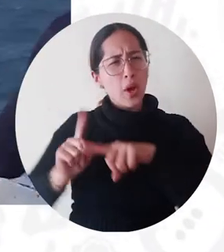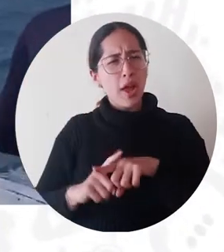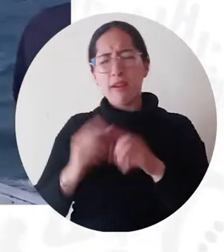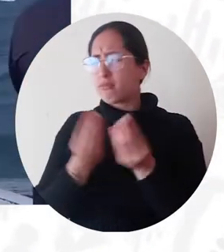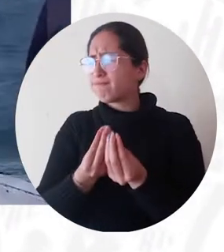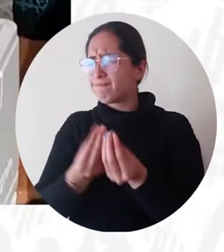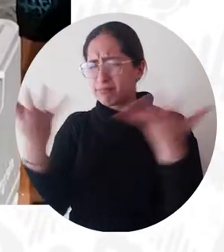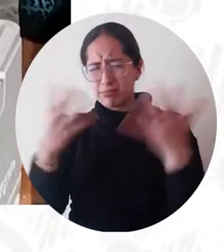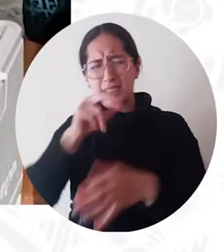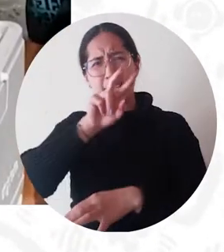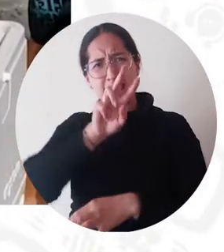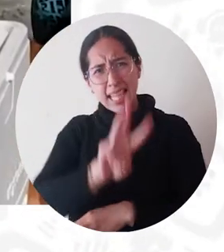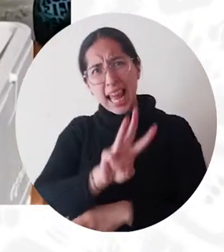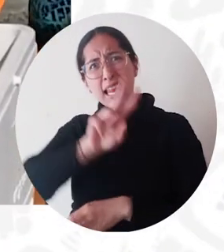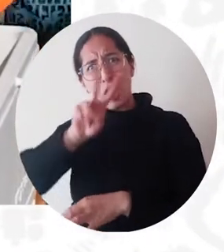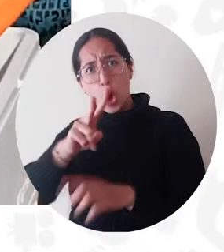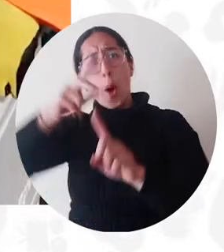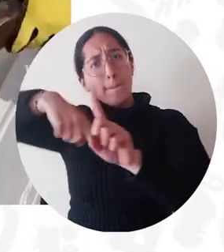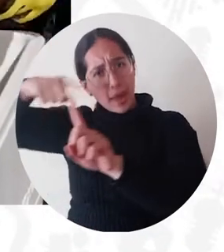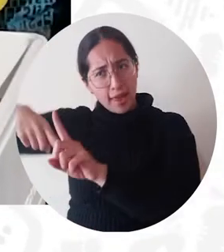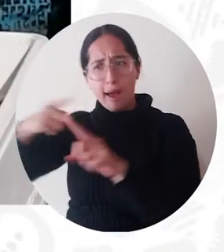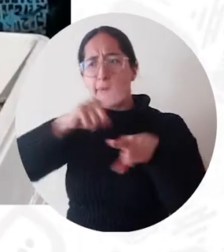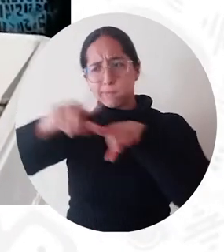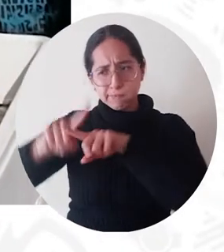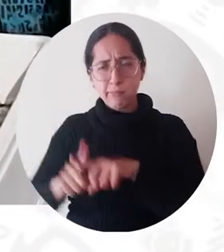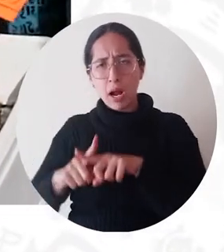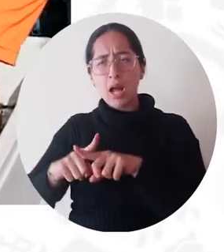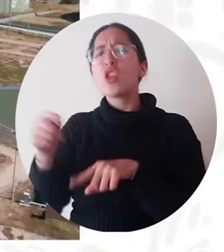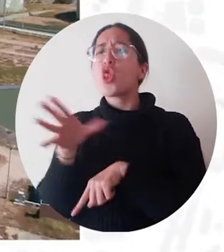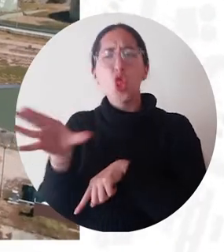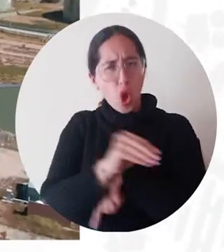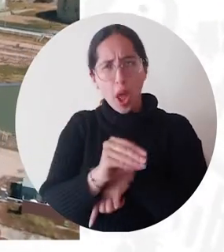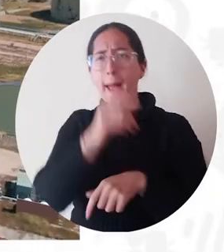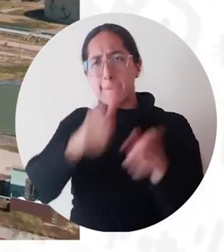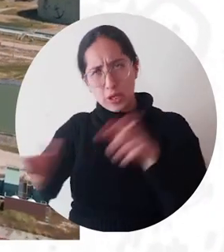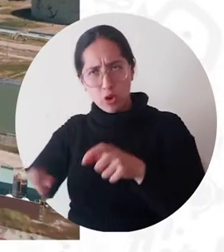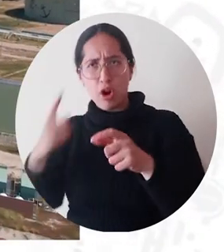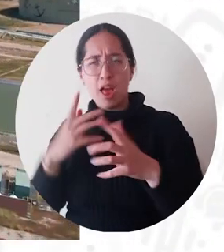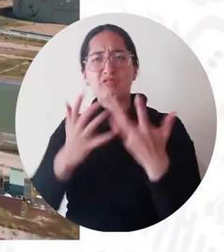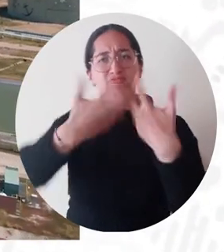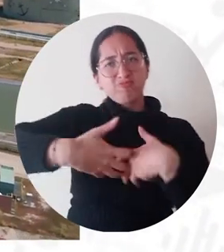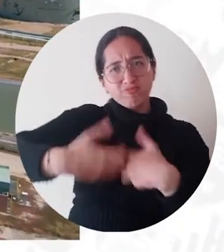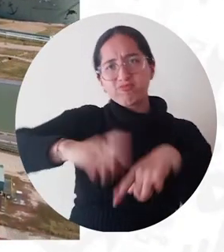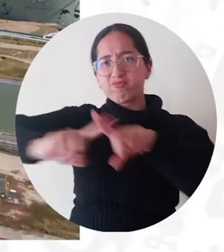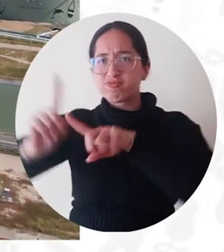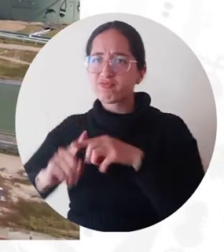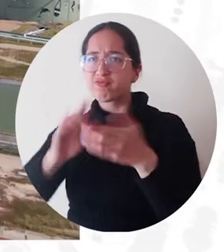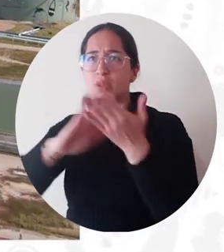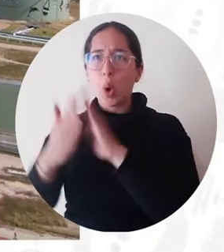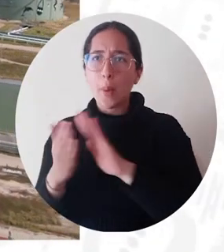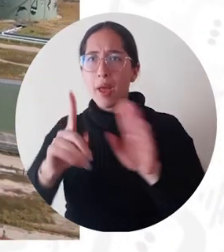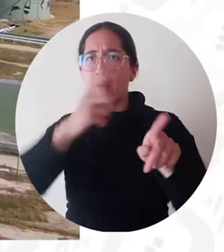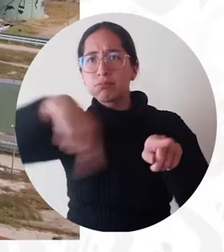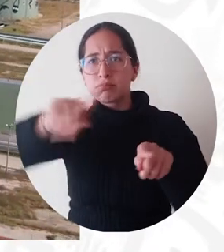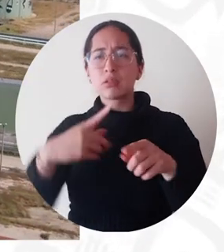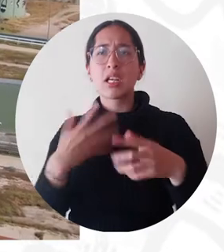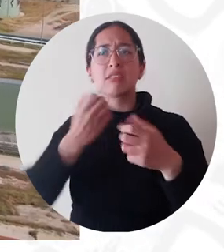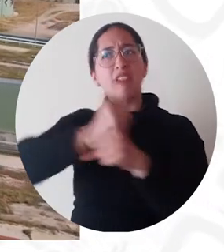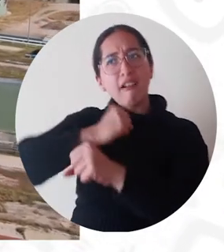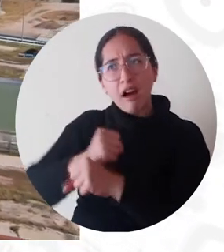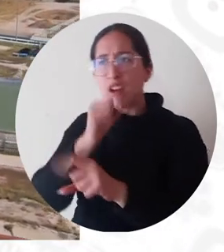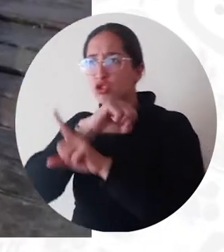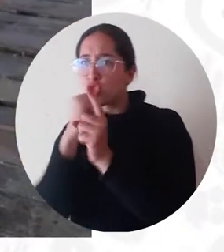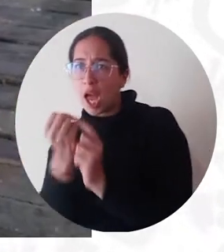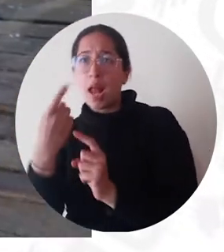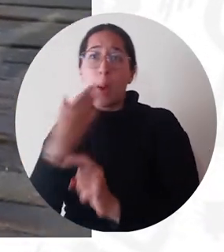asociaciones de pescadores, mujeres cabeza de hogar y víctimas del conflicto que habitan la zona de influencia del terminal marítimo de la filial de Ecopetrol,